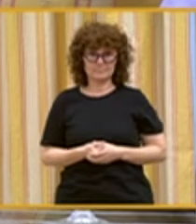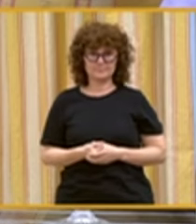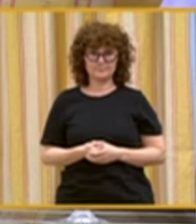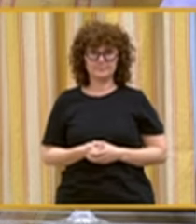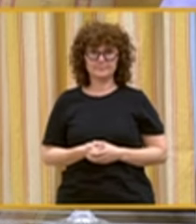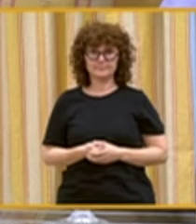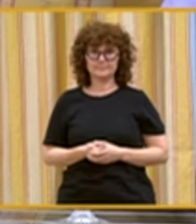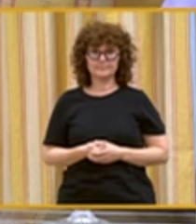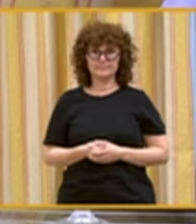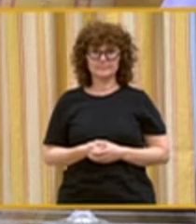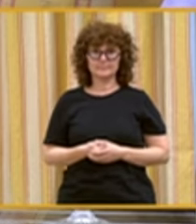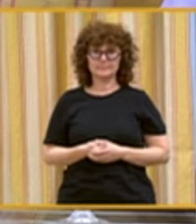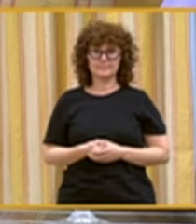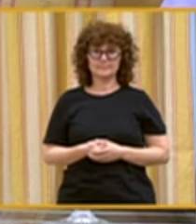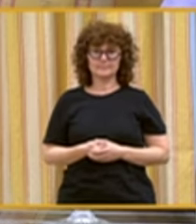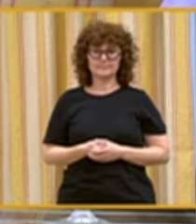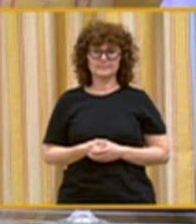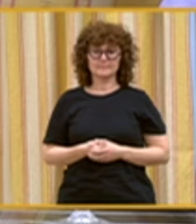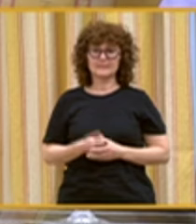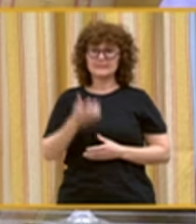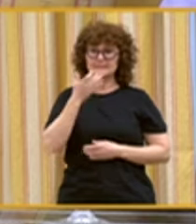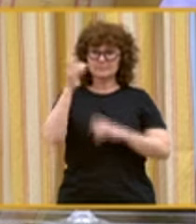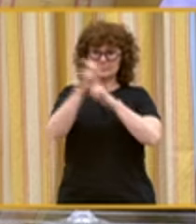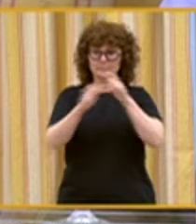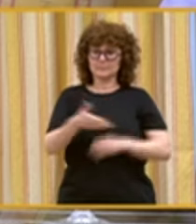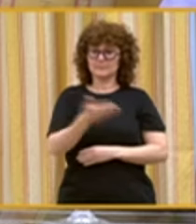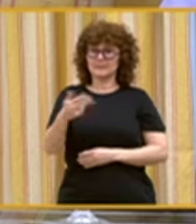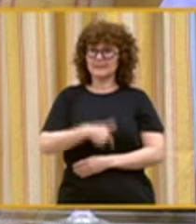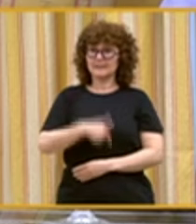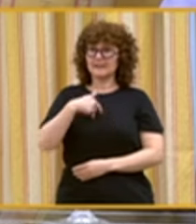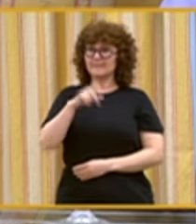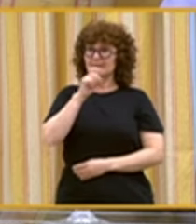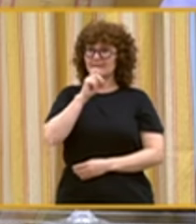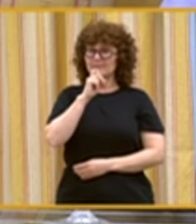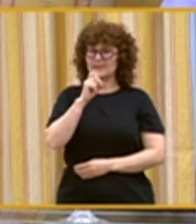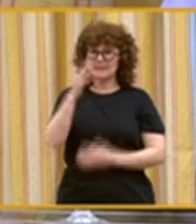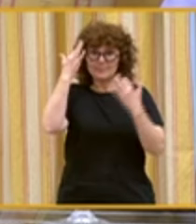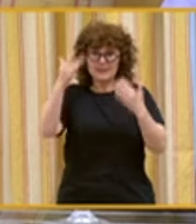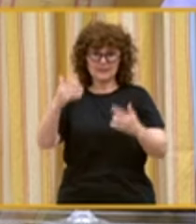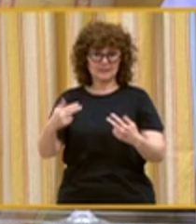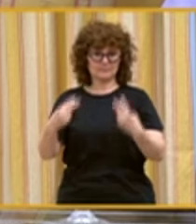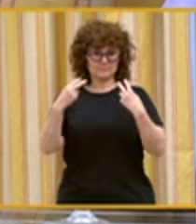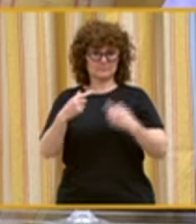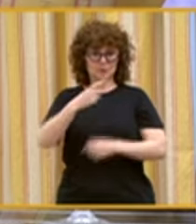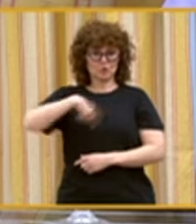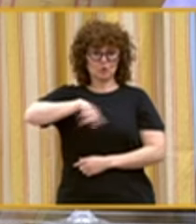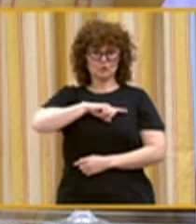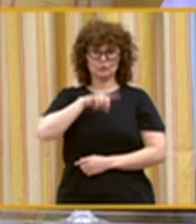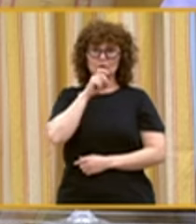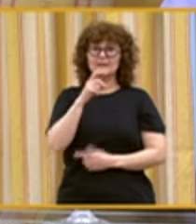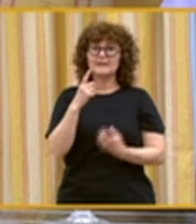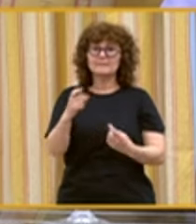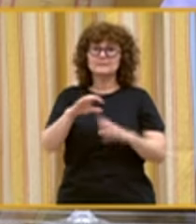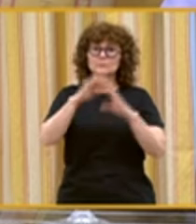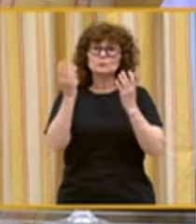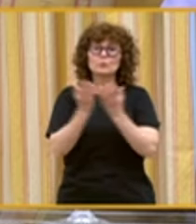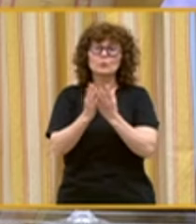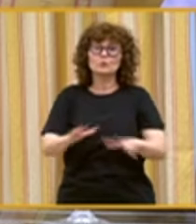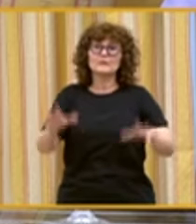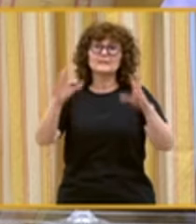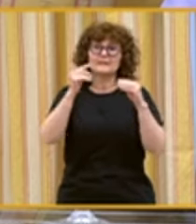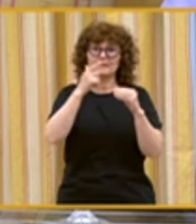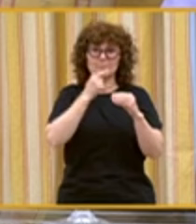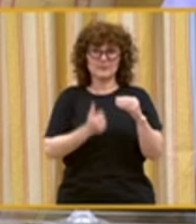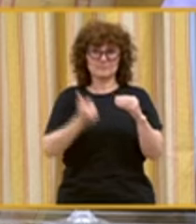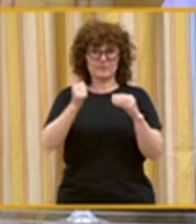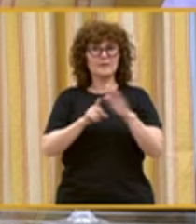Si para la población en general es tan difícil pensar en nosotras, necesitamos un mundo fácil de entender. Se